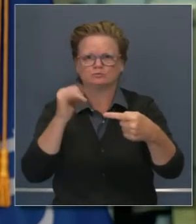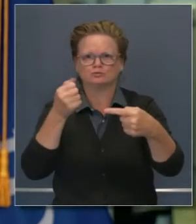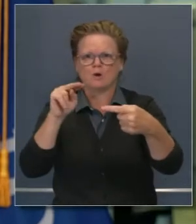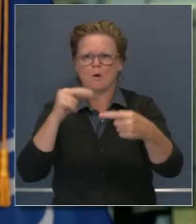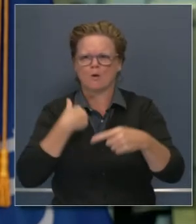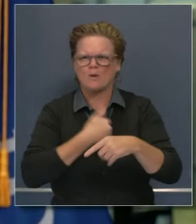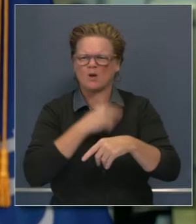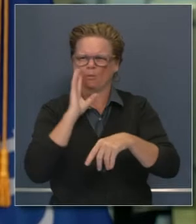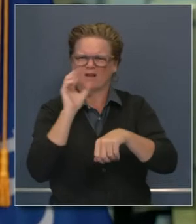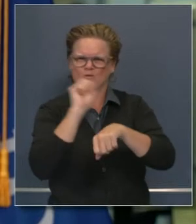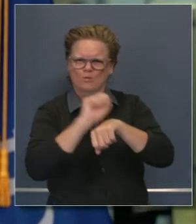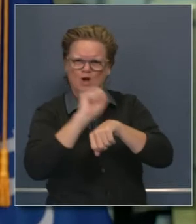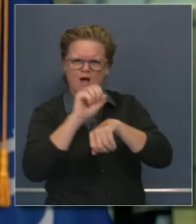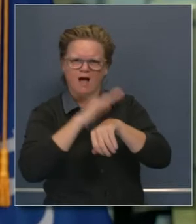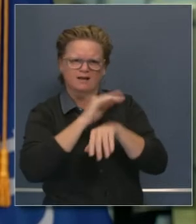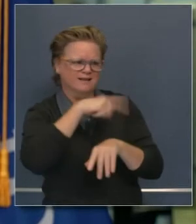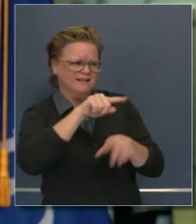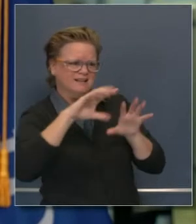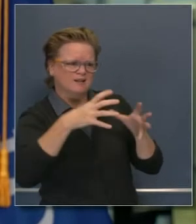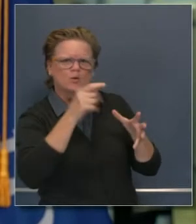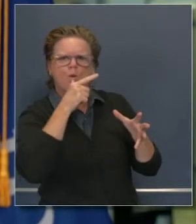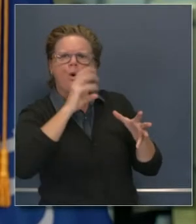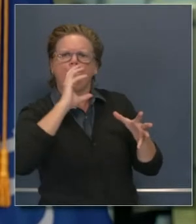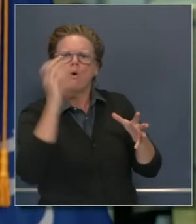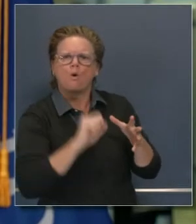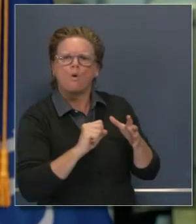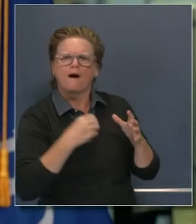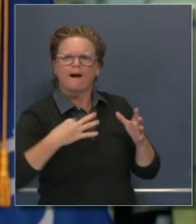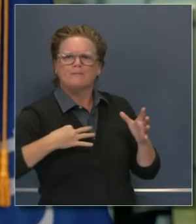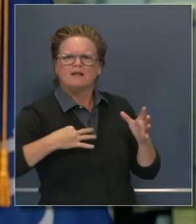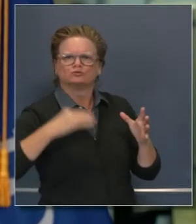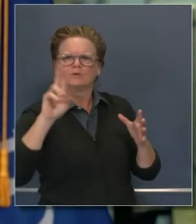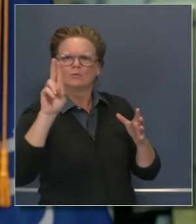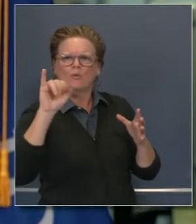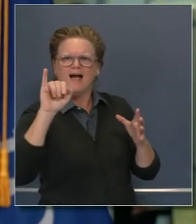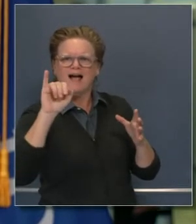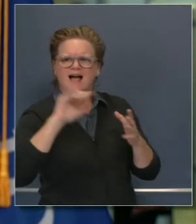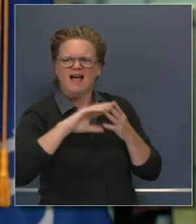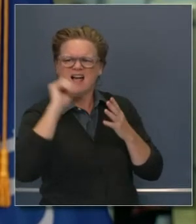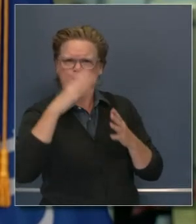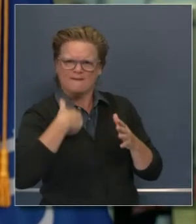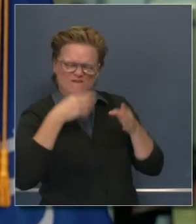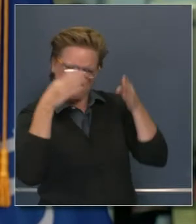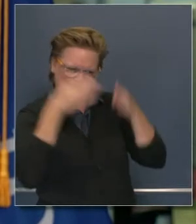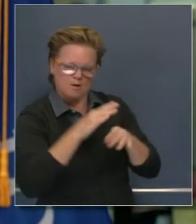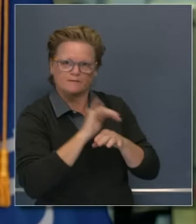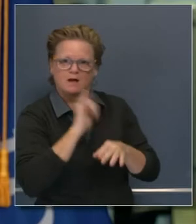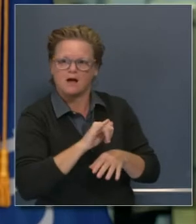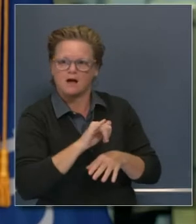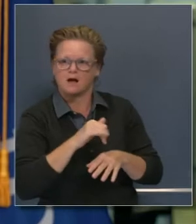trabajo entre hoy y enero para poder acelerar el proceso. Queremos